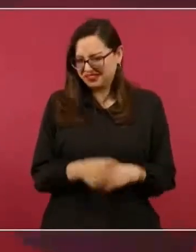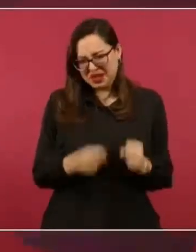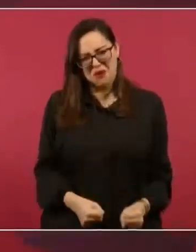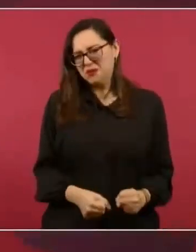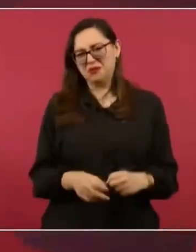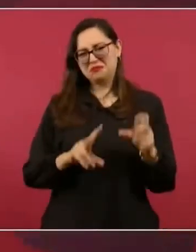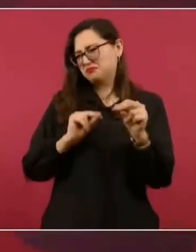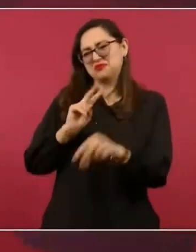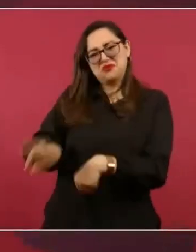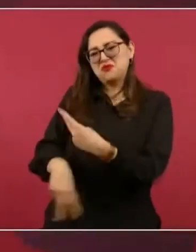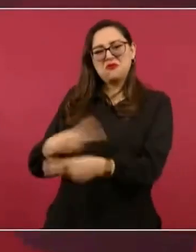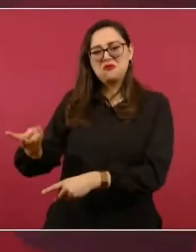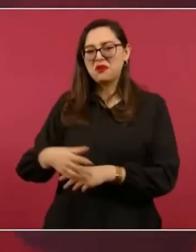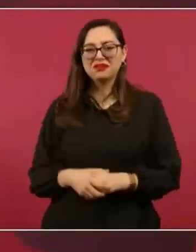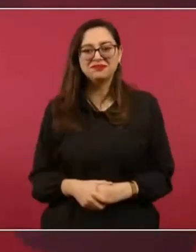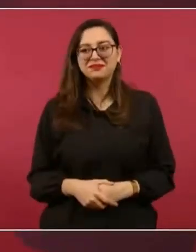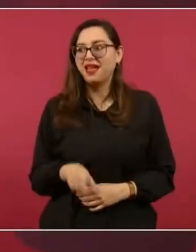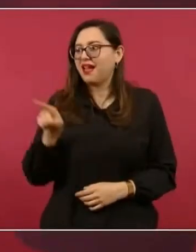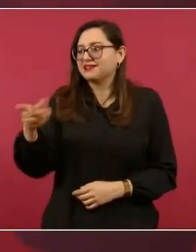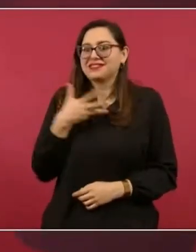mucho más almacenes,